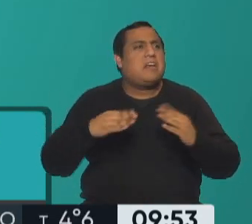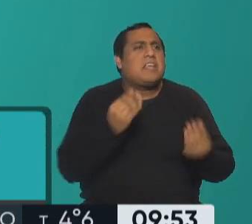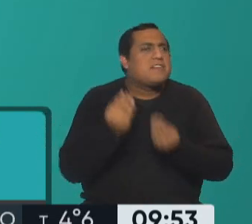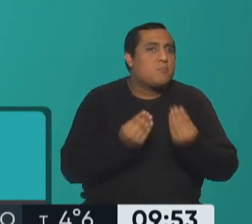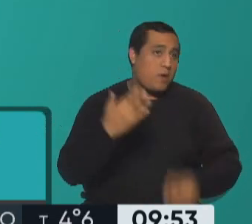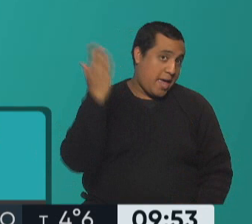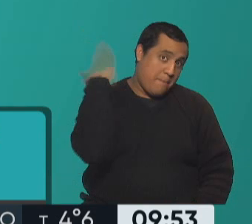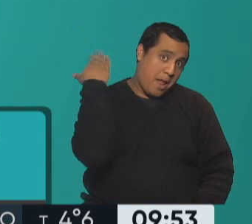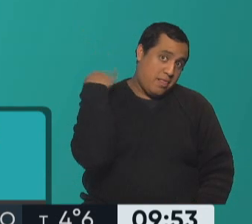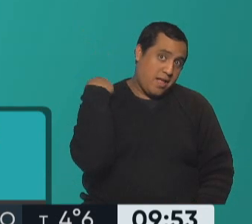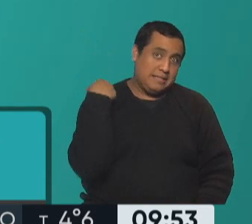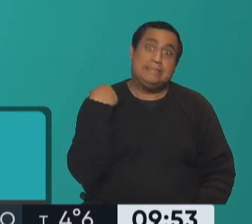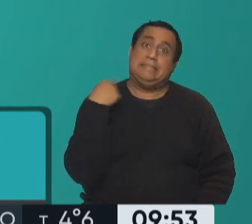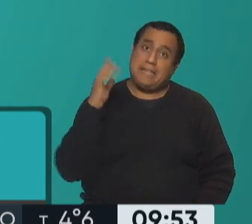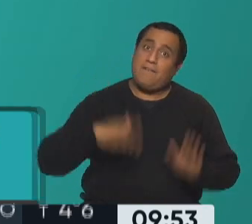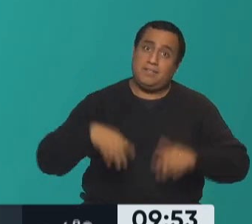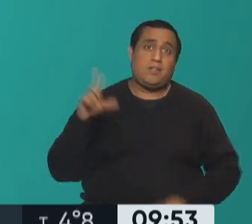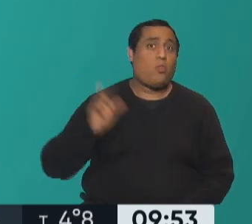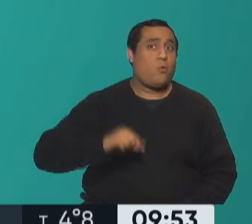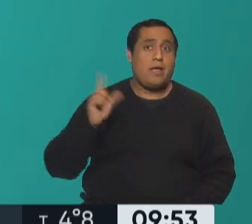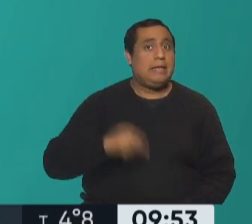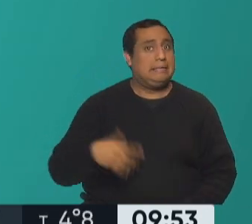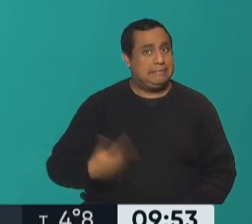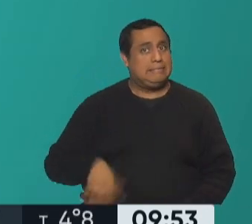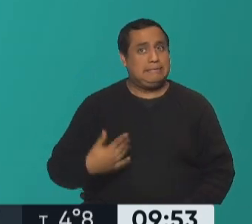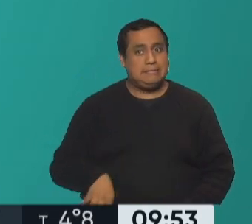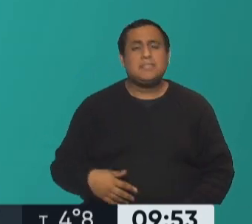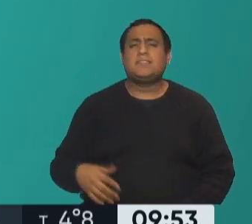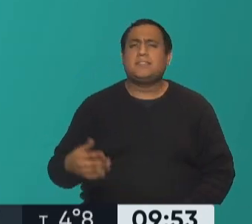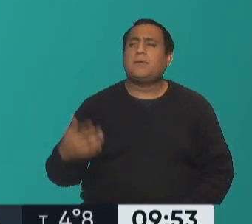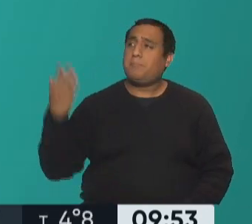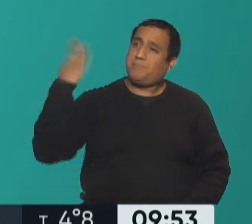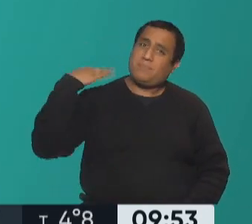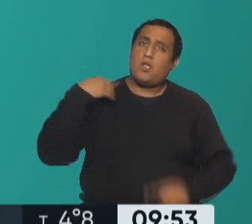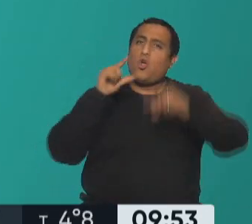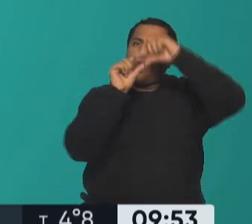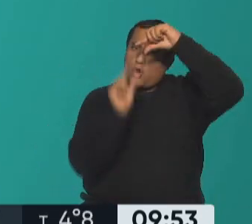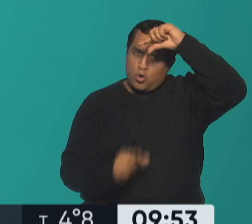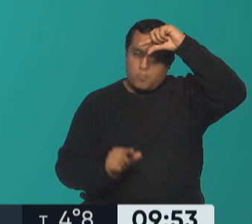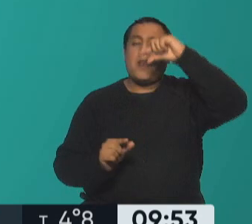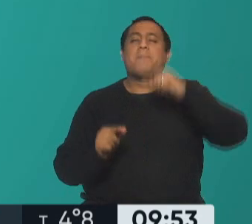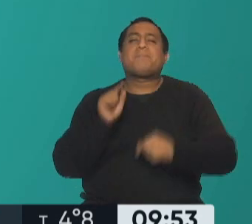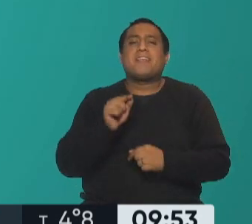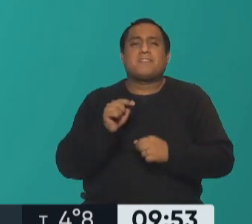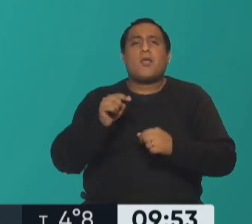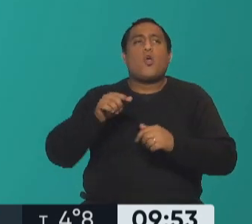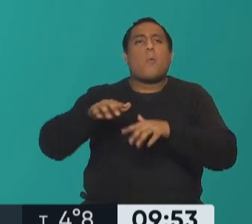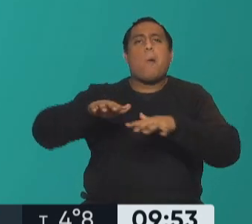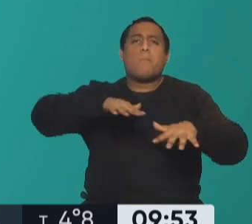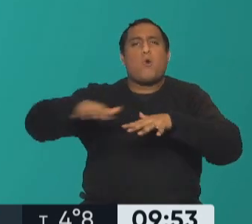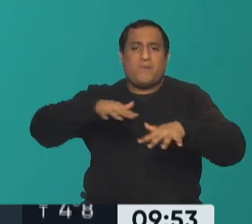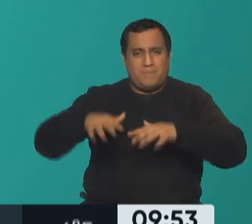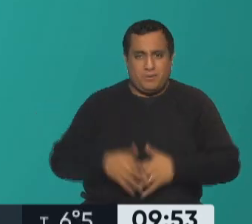espaldita que nos duele tanto a ver ejercicio para movilizar la columna sobre todo en la zona dorsal porque es uno de los